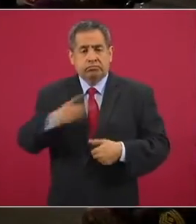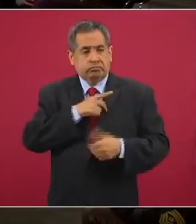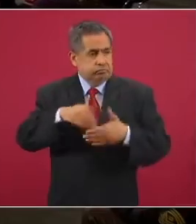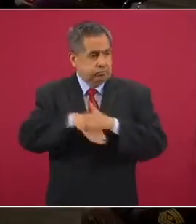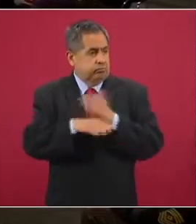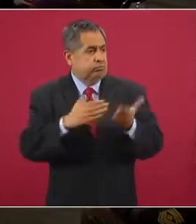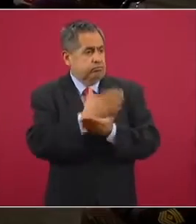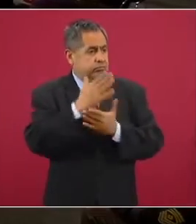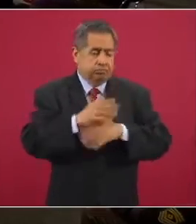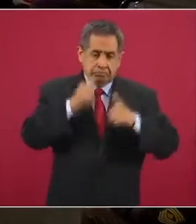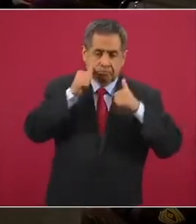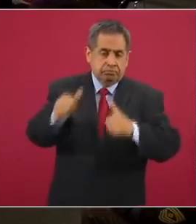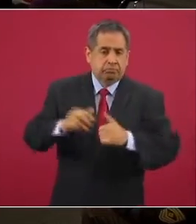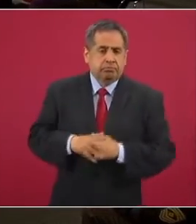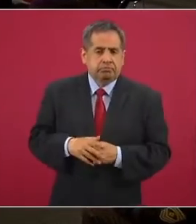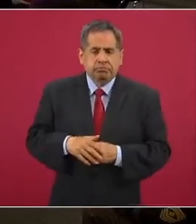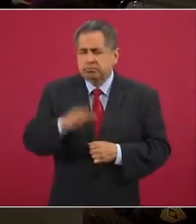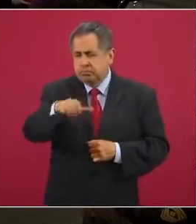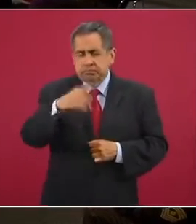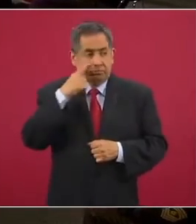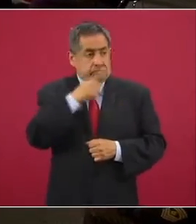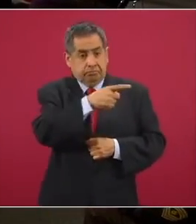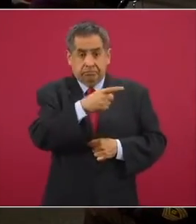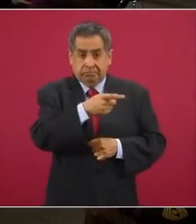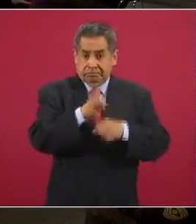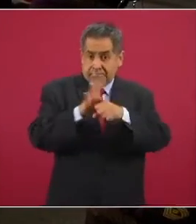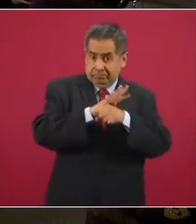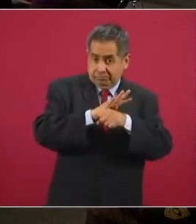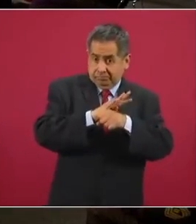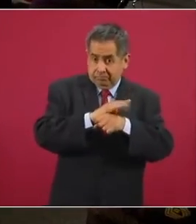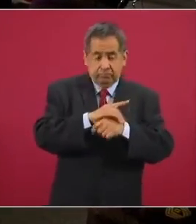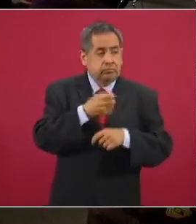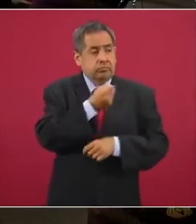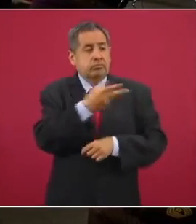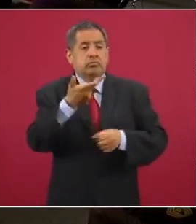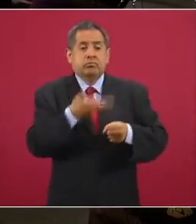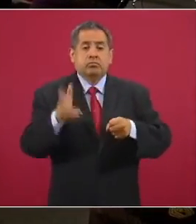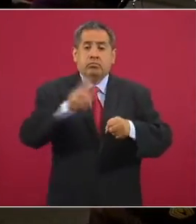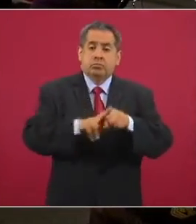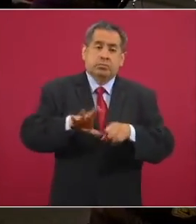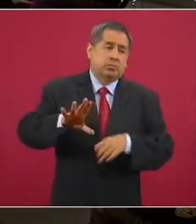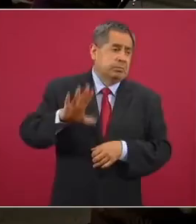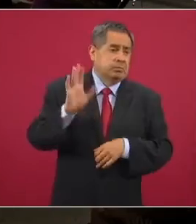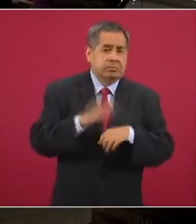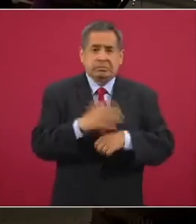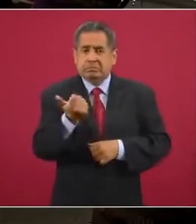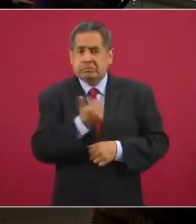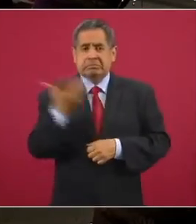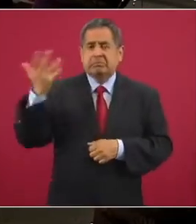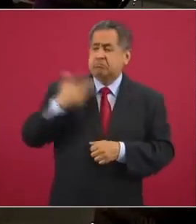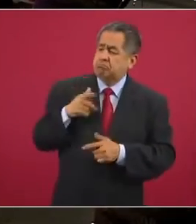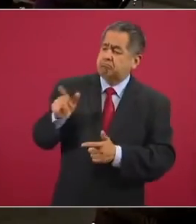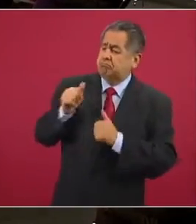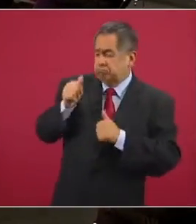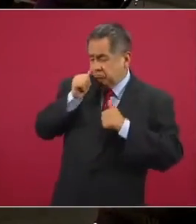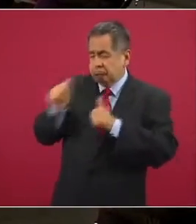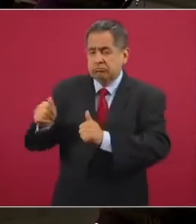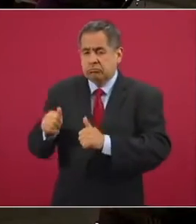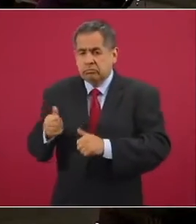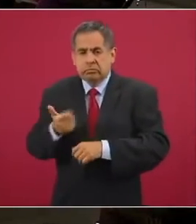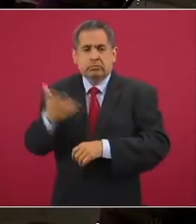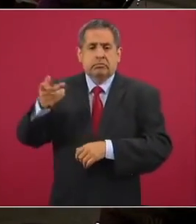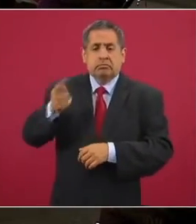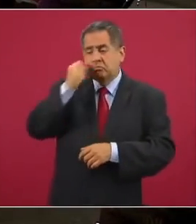En Querétaro se han denunciado cobros excesivos y abusivos lucrando con la salud y la necesidad de las personas. Y otra